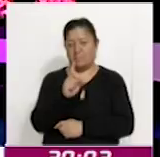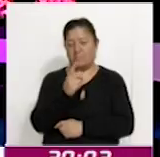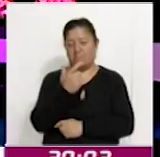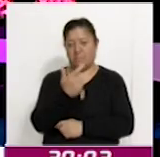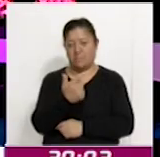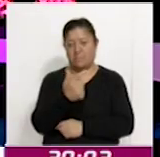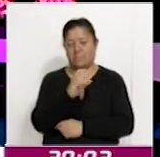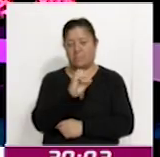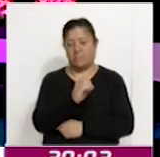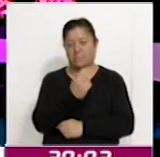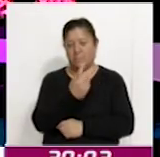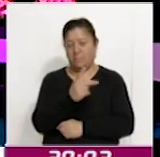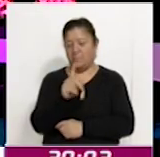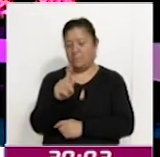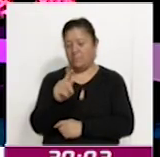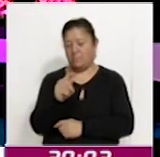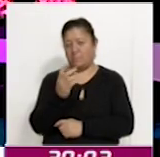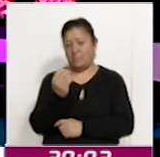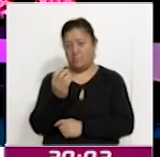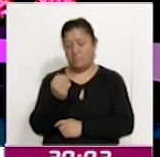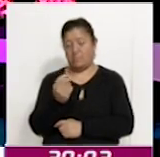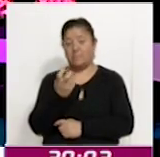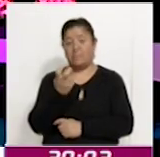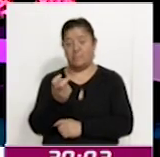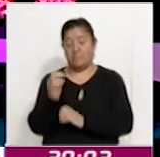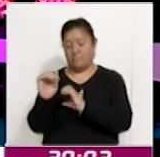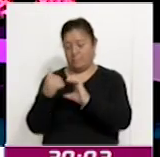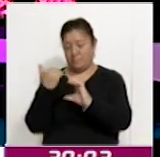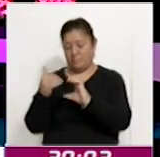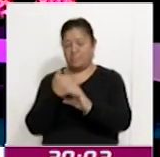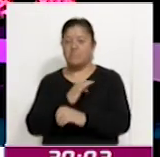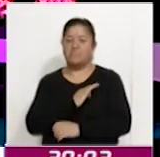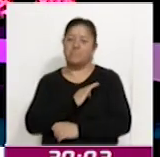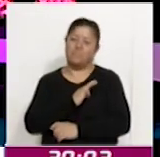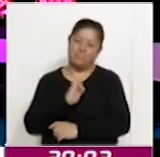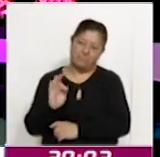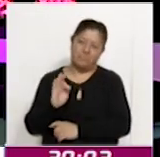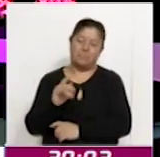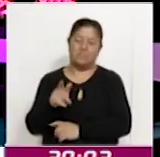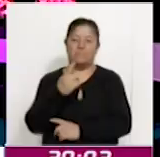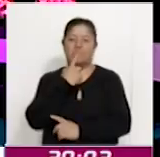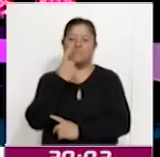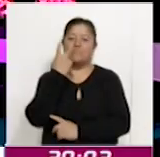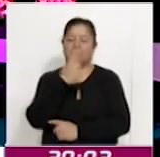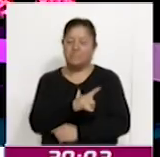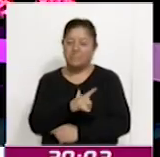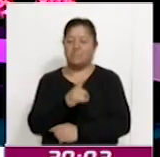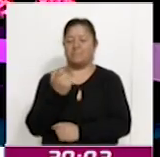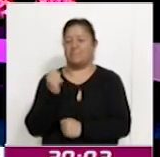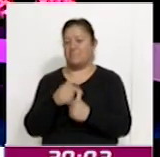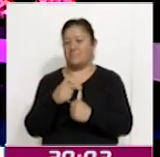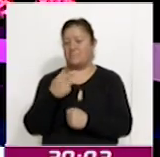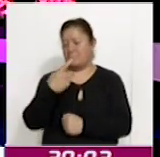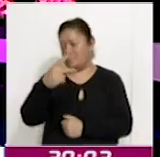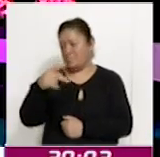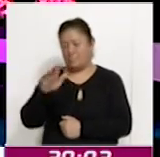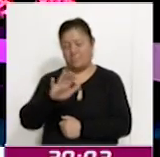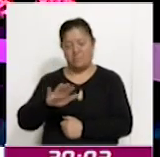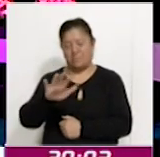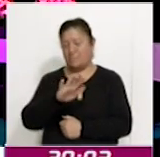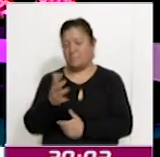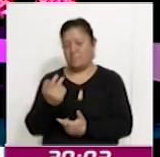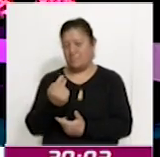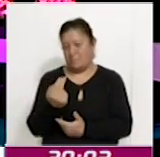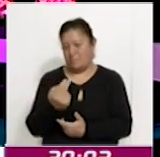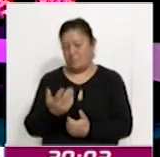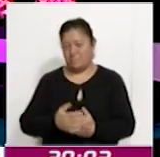-0279 a través del cual nos puede enviar su reporte ciudadano, sus denuncias ciudadanas, pues también con